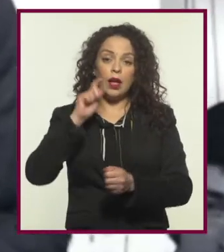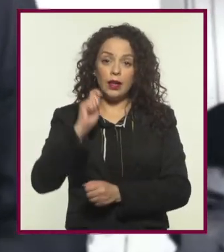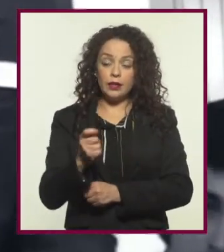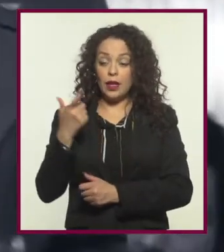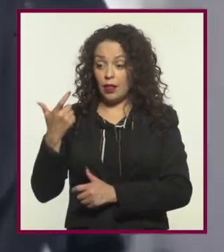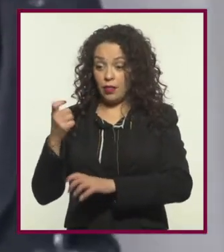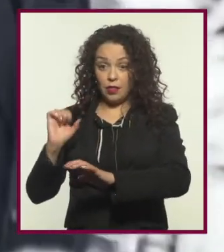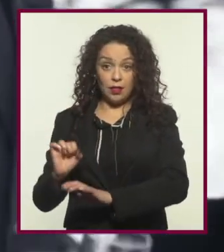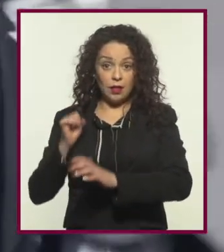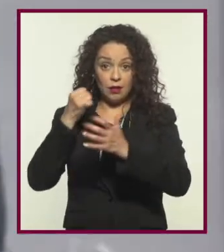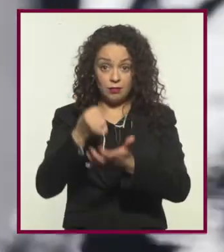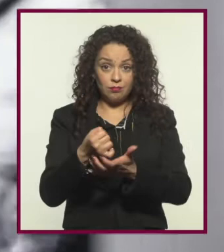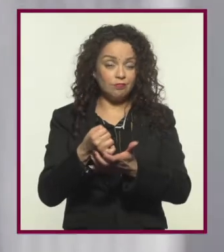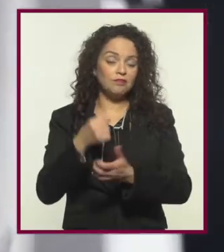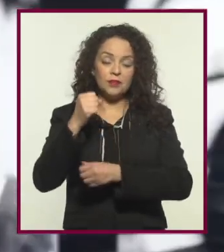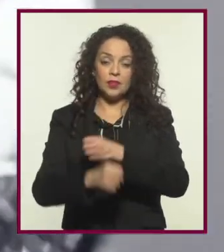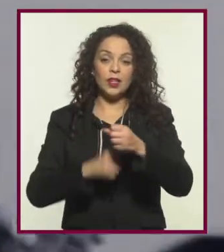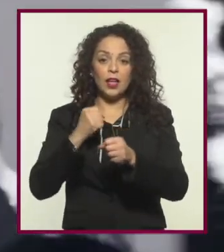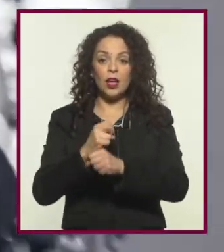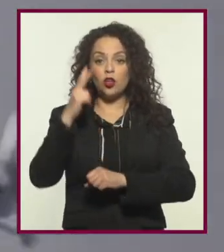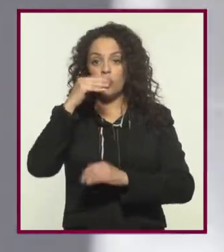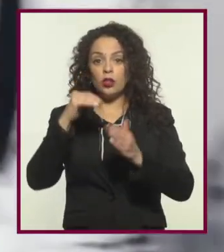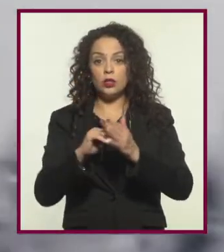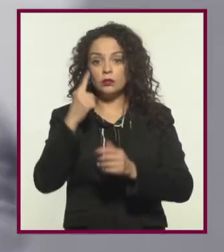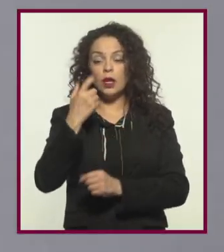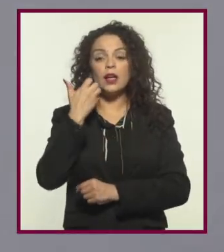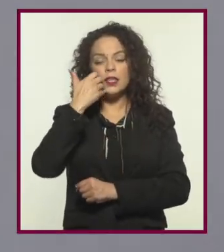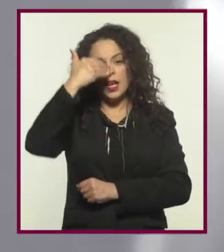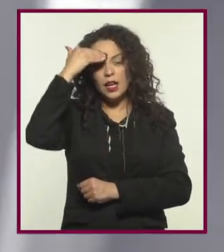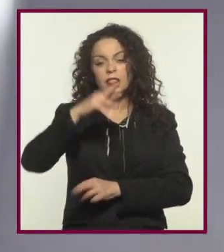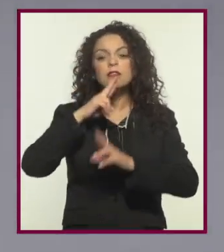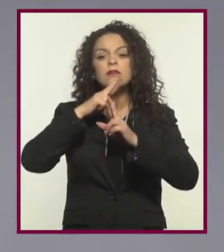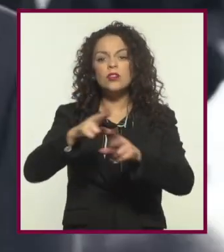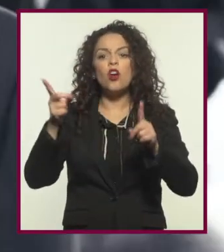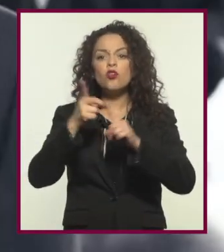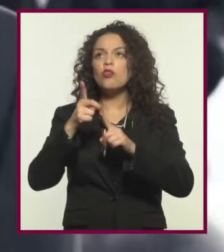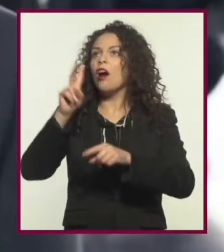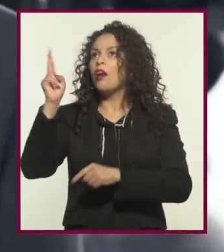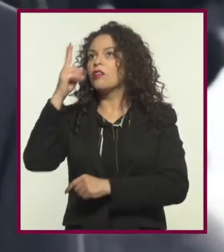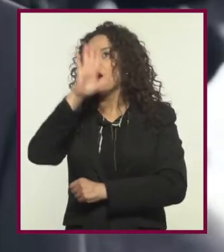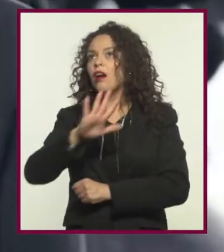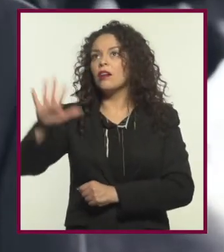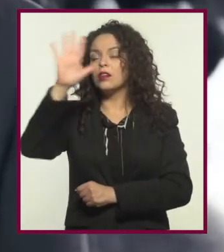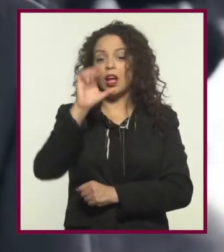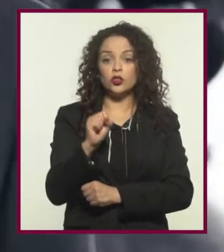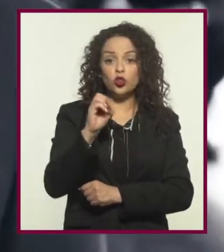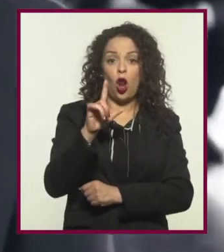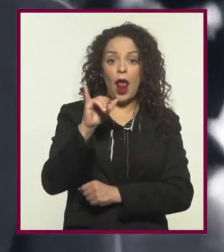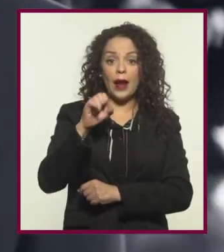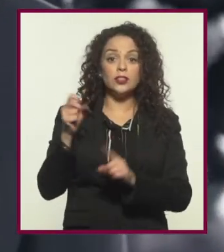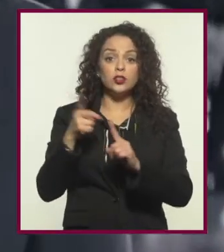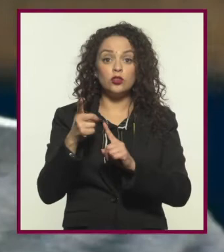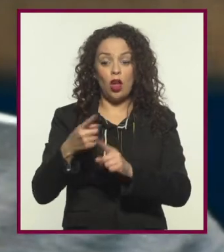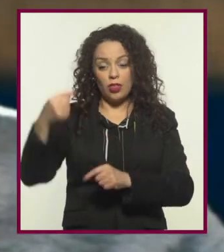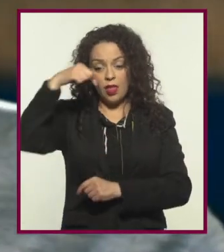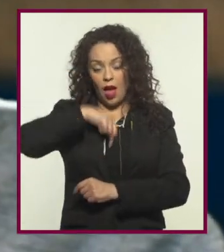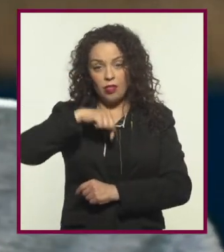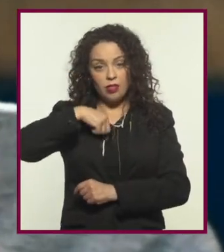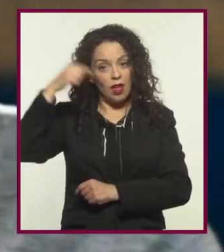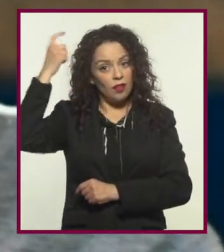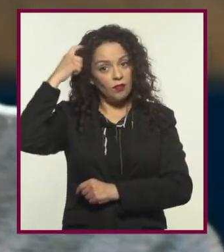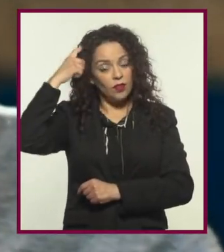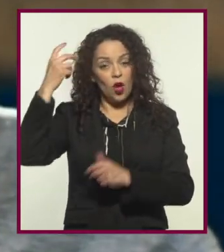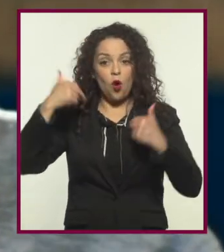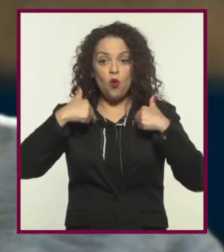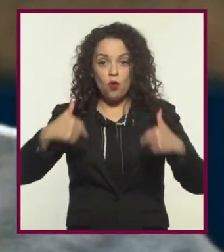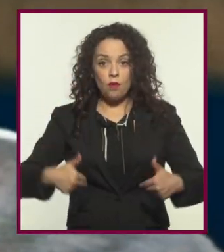cuestiones de presupuesto. 2001 buscaba las respuestas en el espacio exterior, y Solaris en el interior de la mente humana. Es